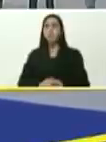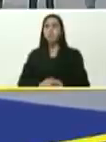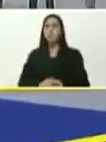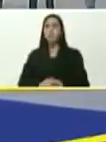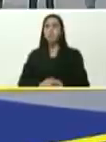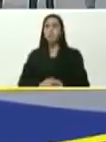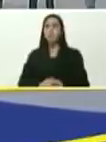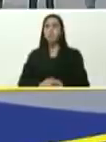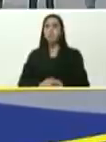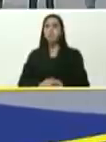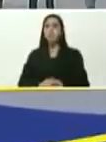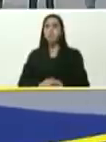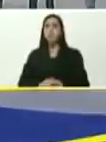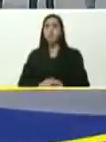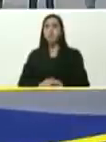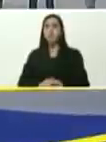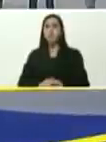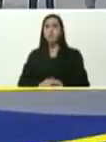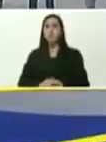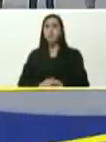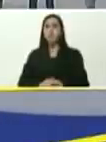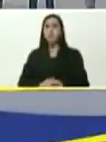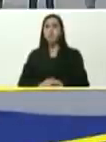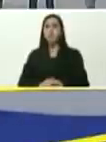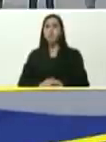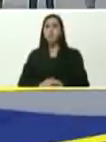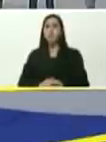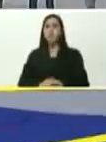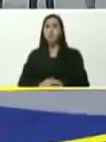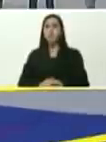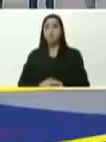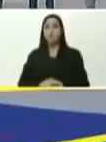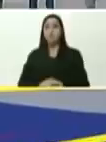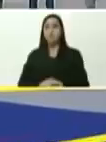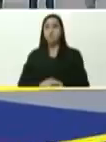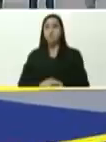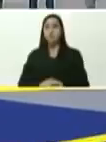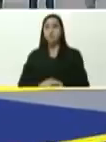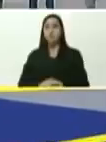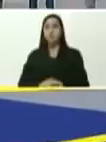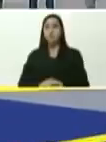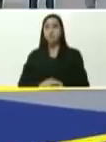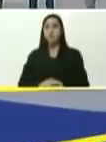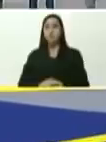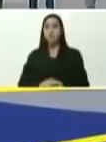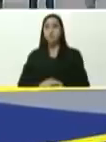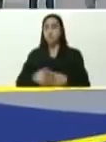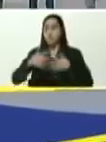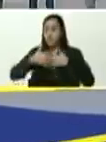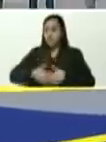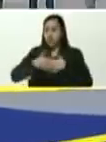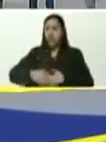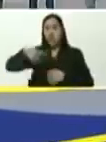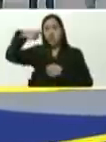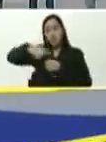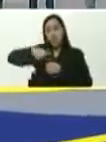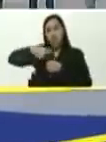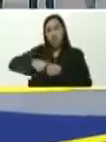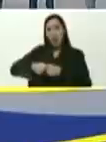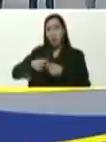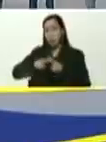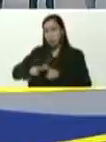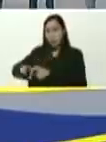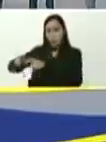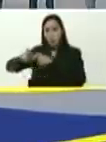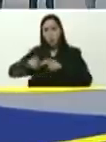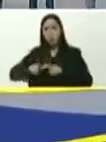solo hay solución, en revolución, más nada, planta de llenado de gas, allá en los valles del